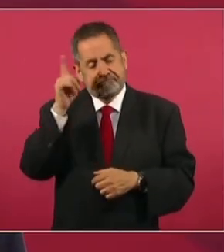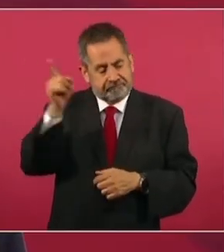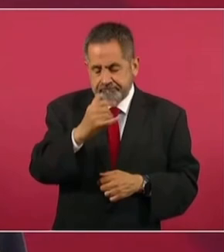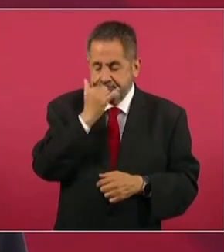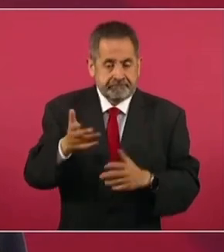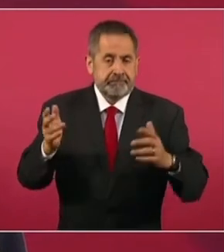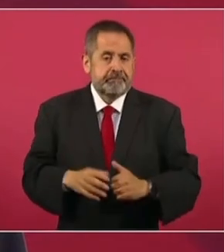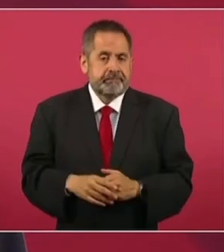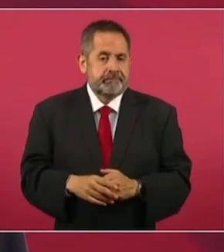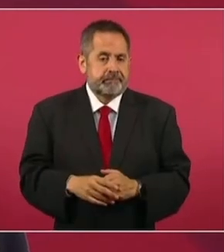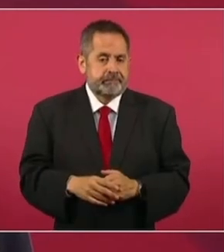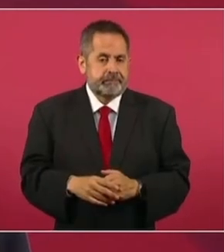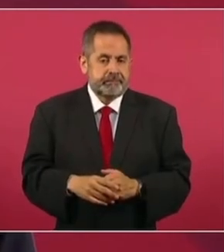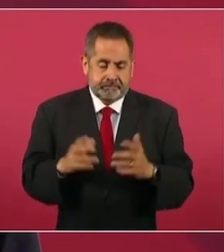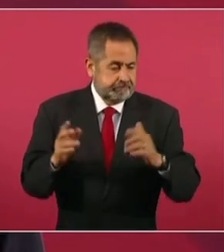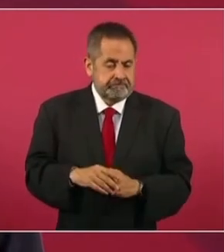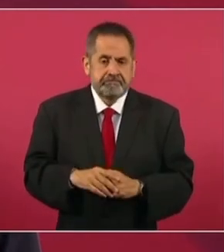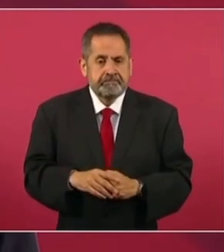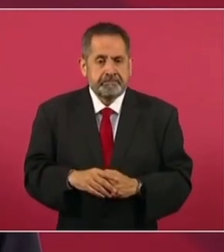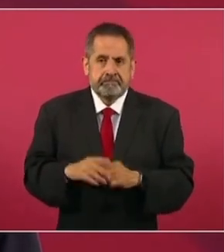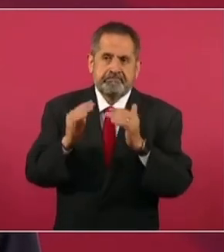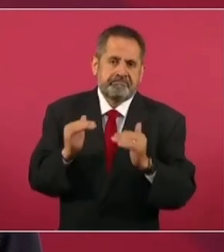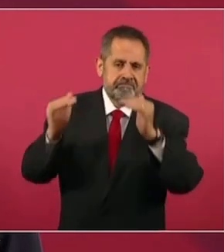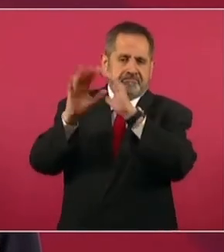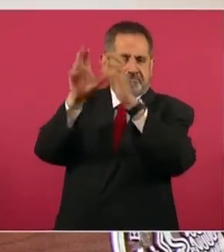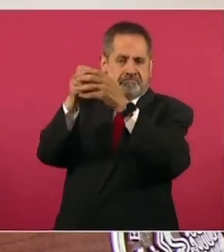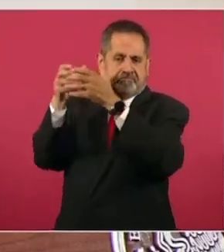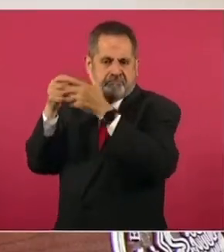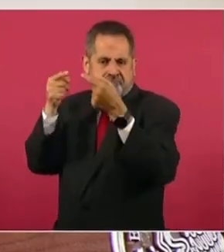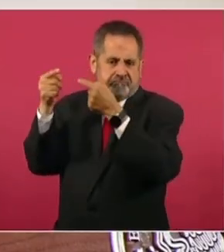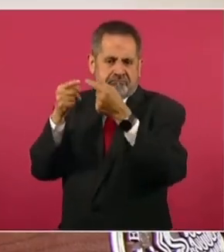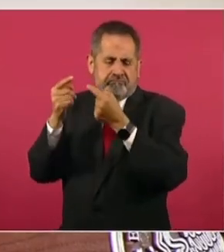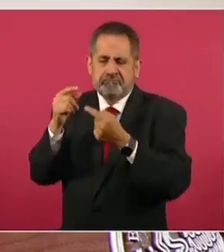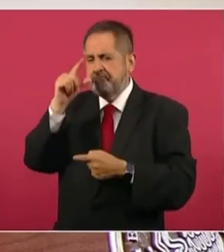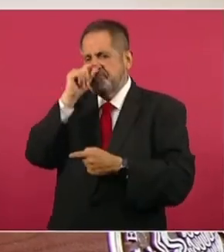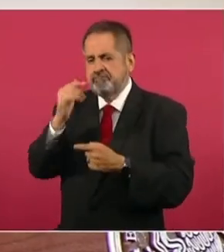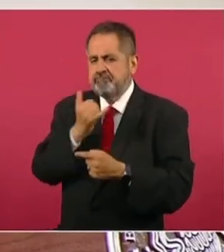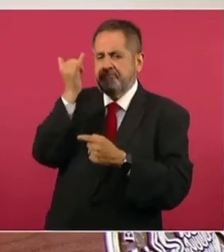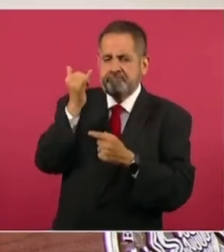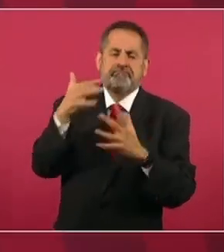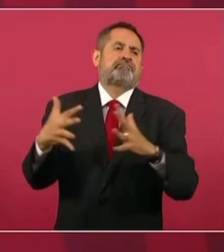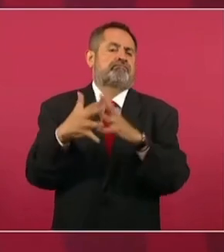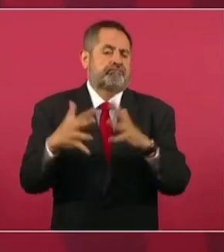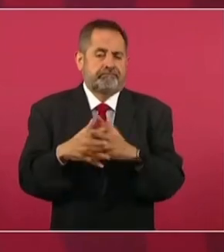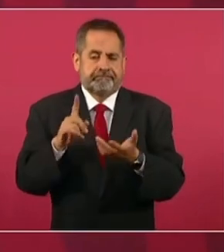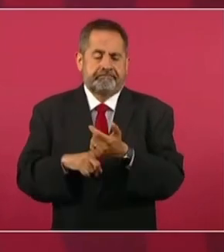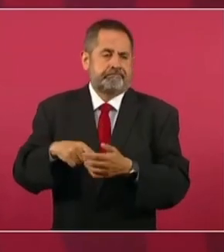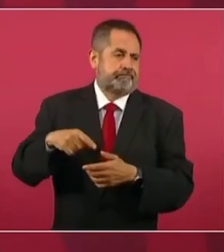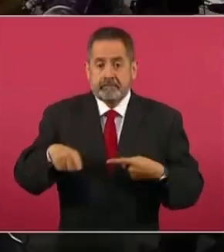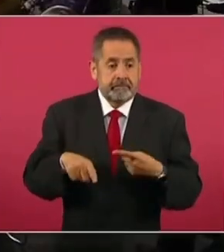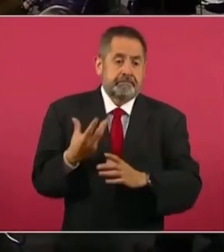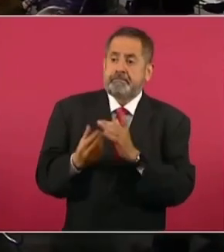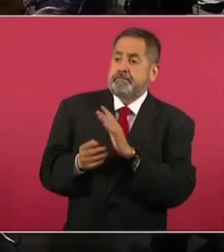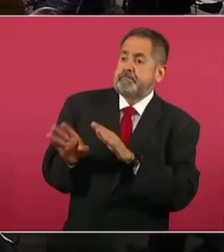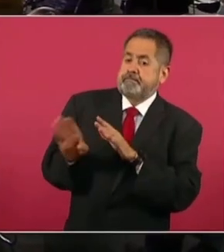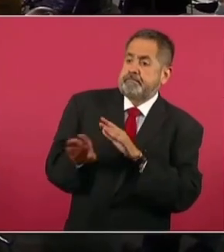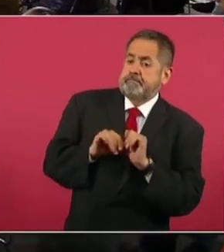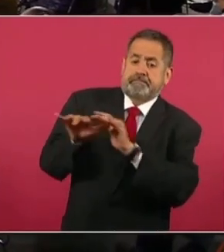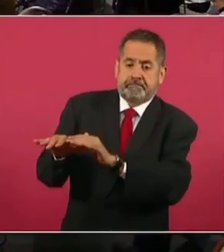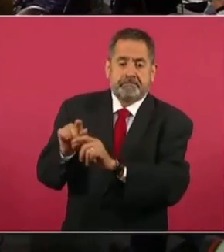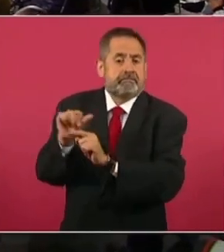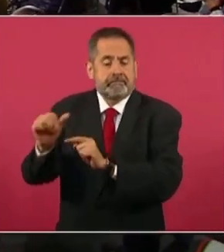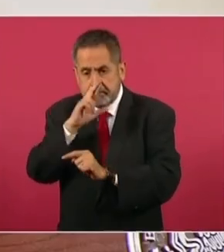de las cúpulas del poder político y del poder económico en el mundo. Es